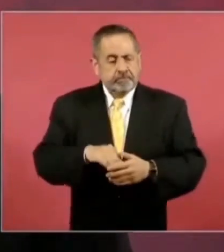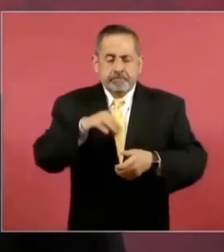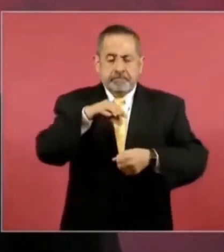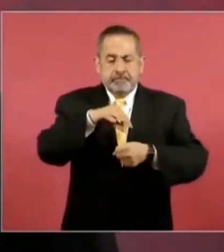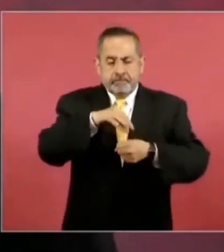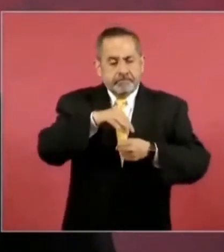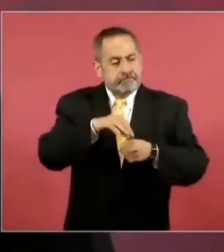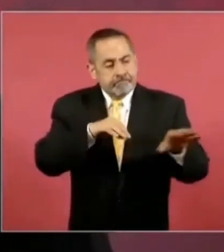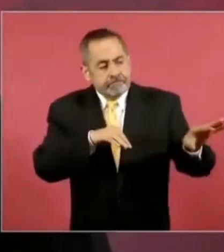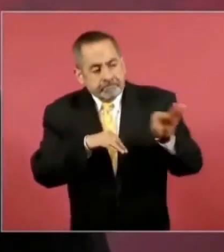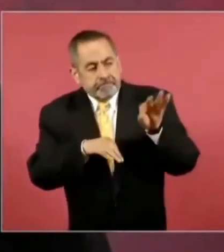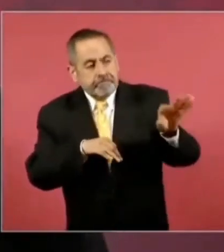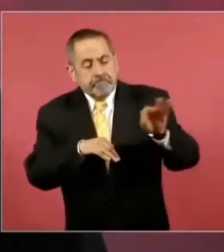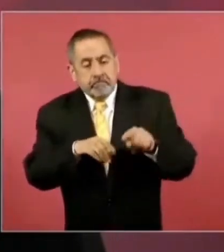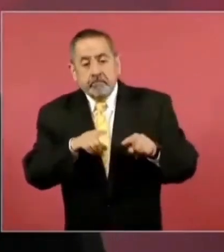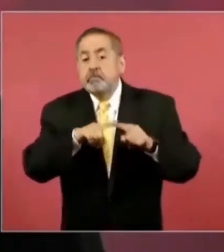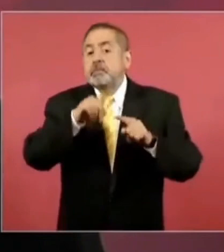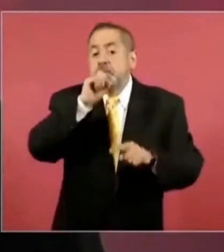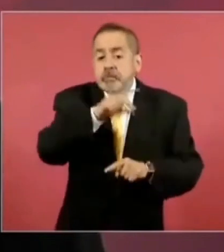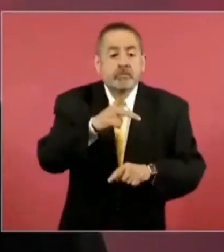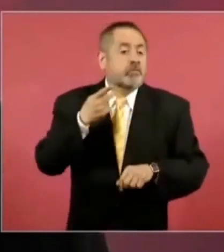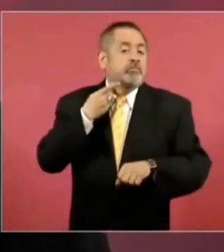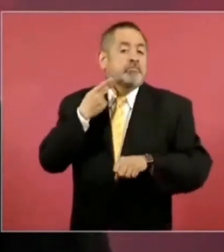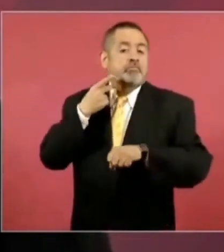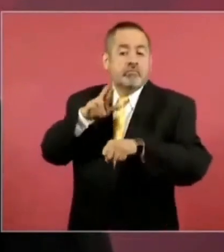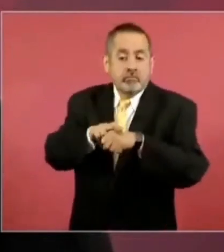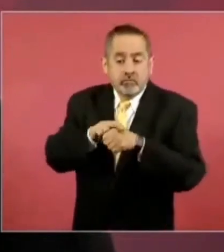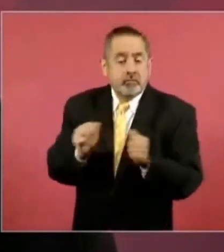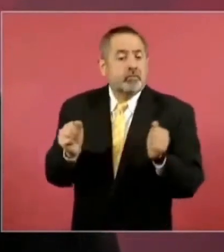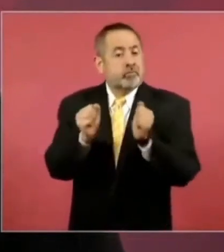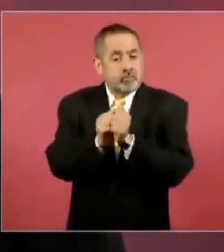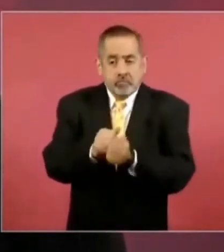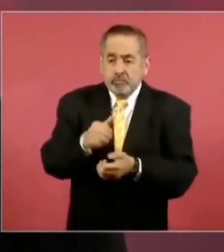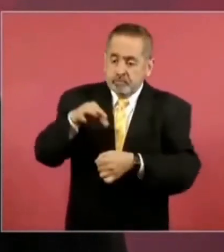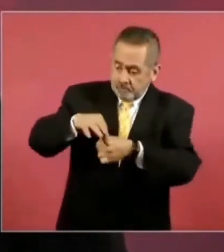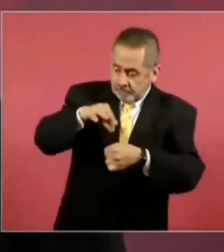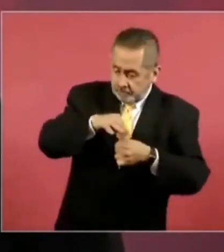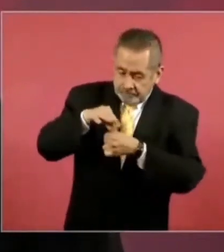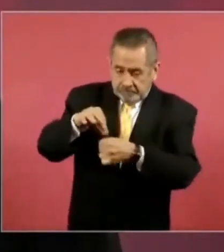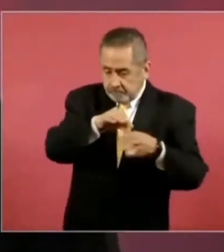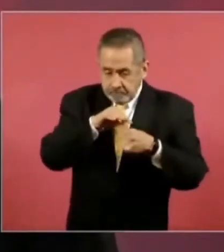al procurador de justicia.